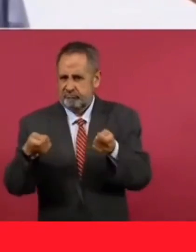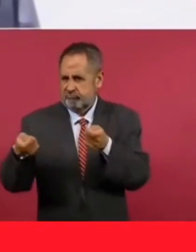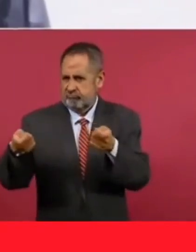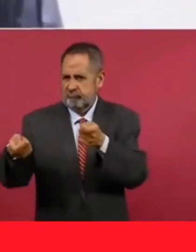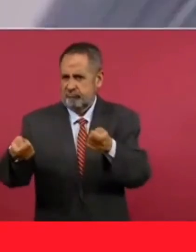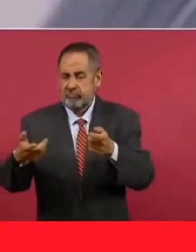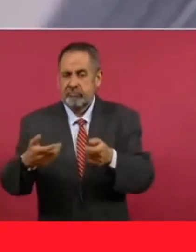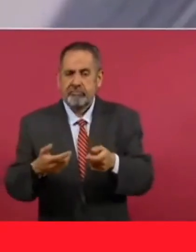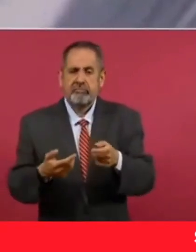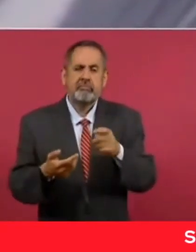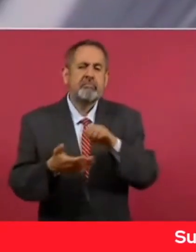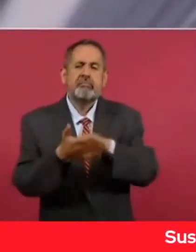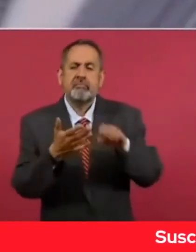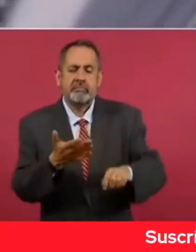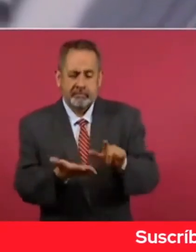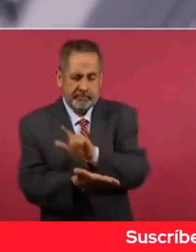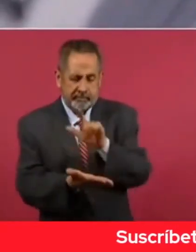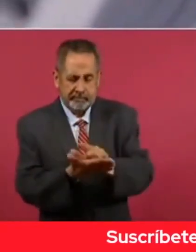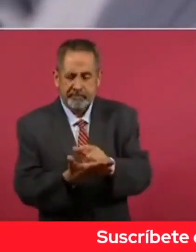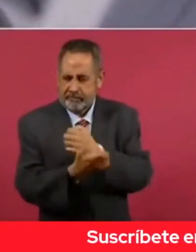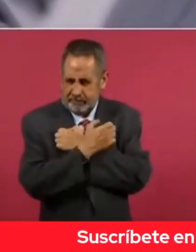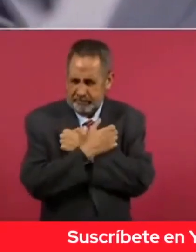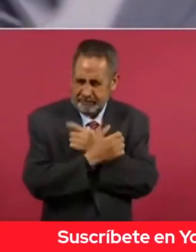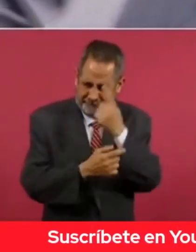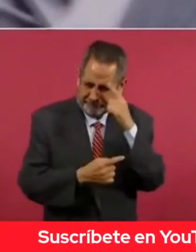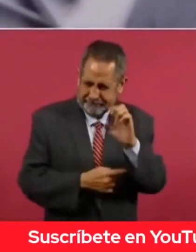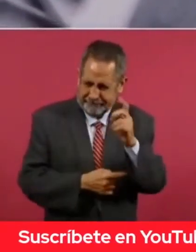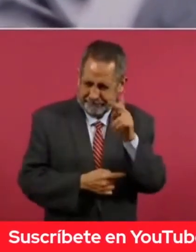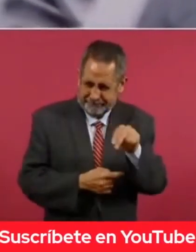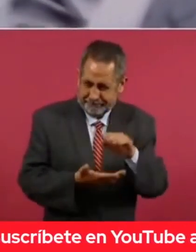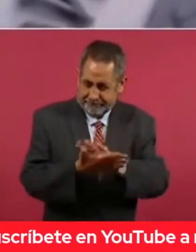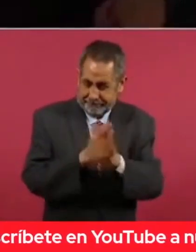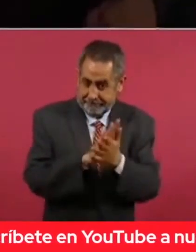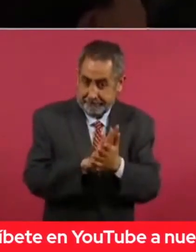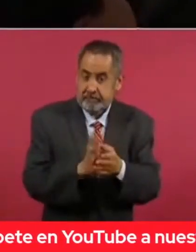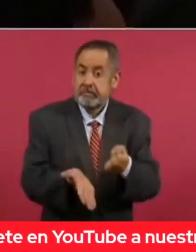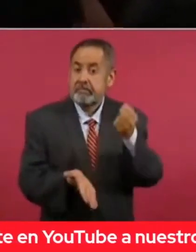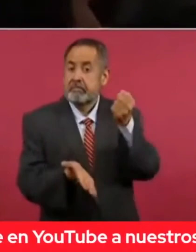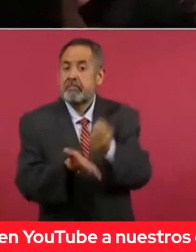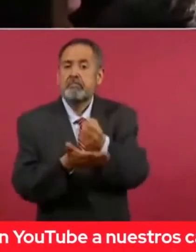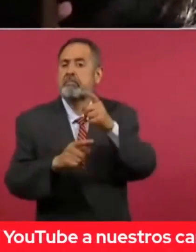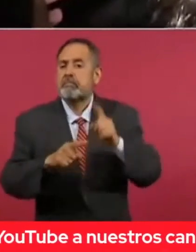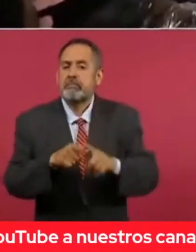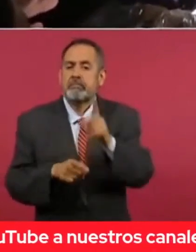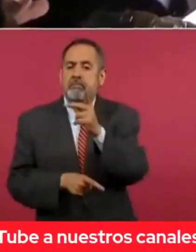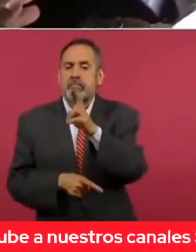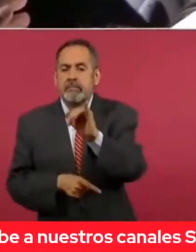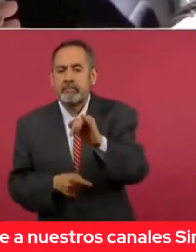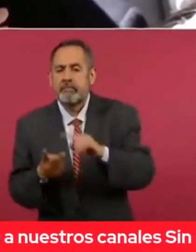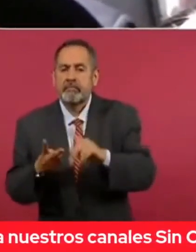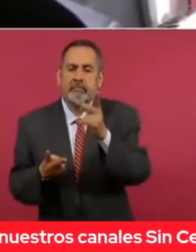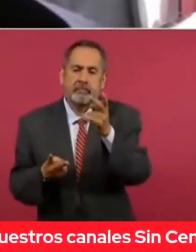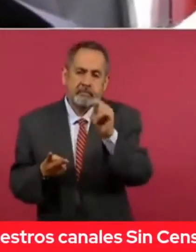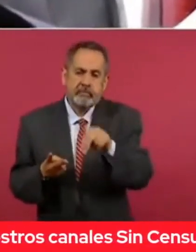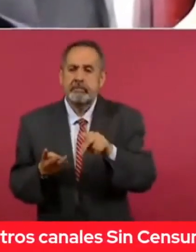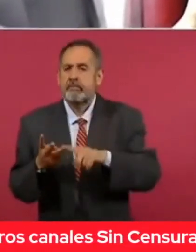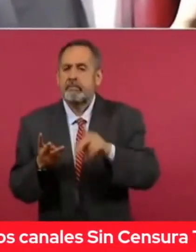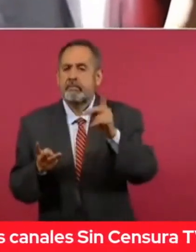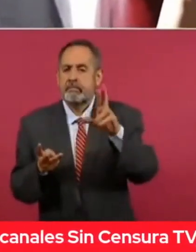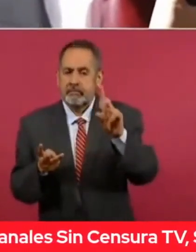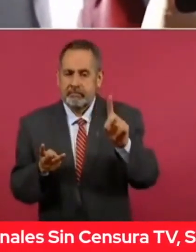como la reforma educativa de Enrique Peña Nieto, que fue aprobada por PRI, PAN y PRD,